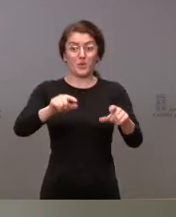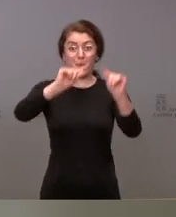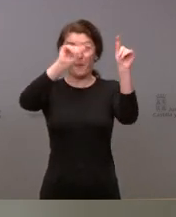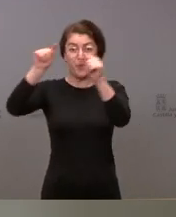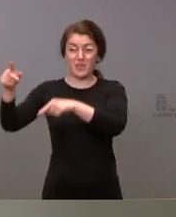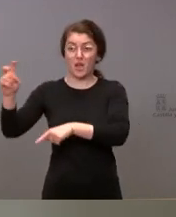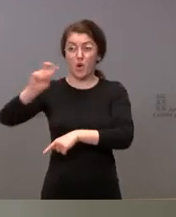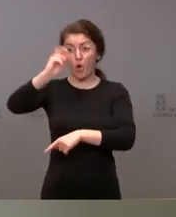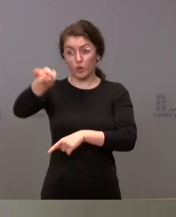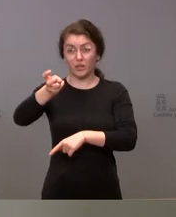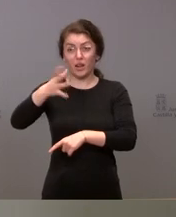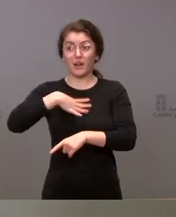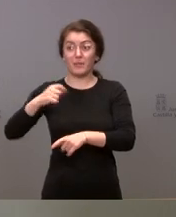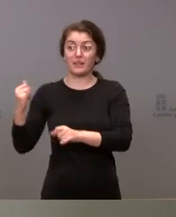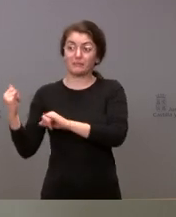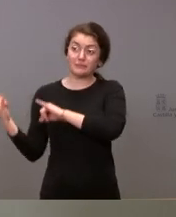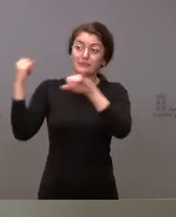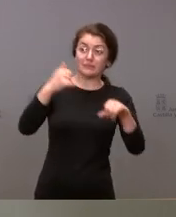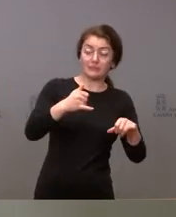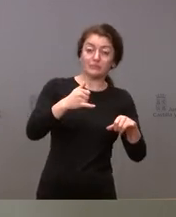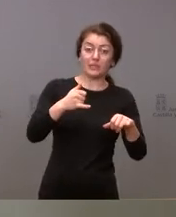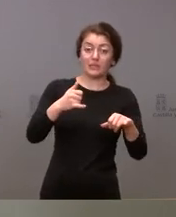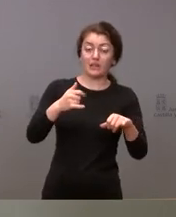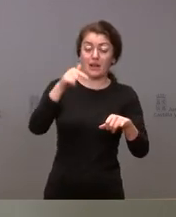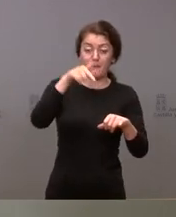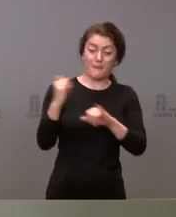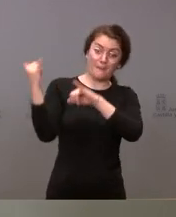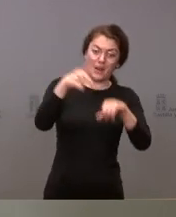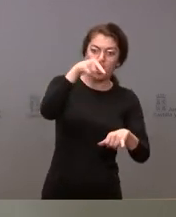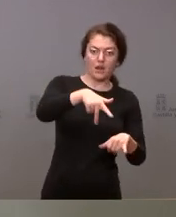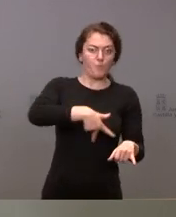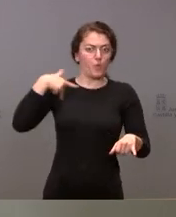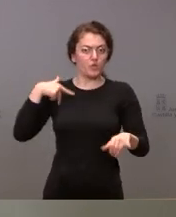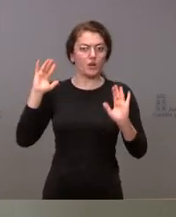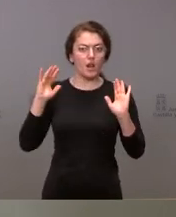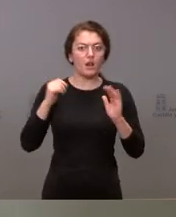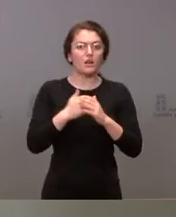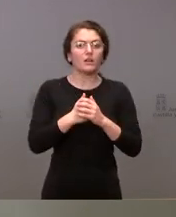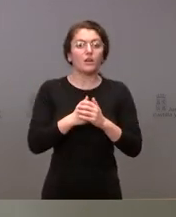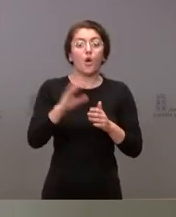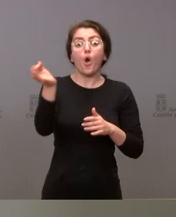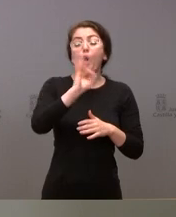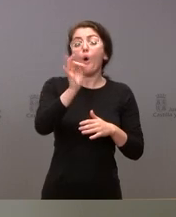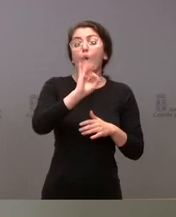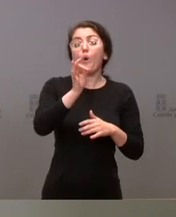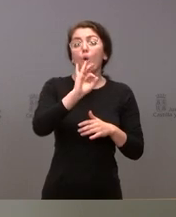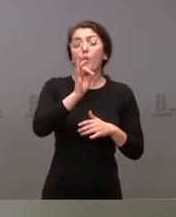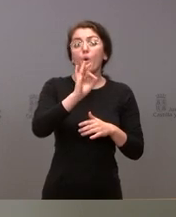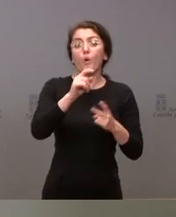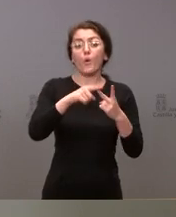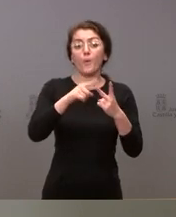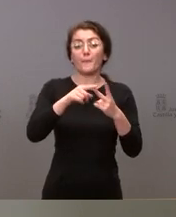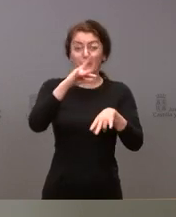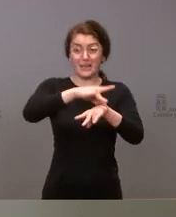para que puedan como interinos asistir ahí y segundo a la OPE de Medicina Familiar y